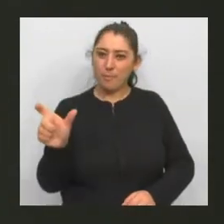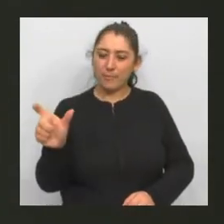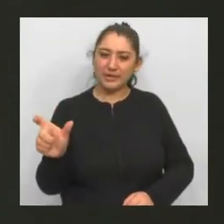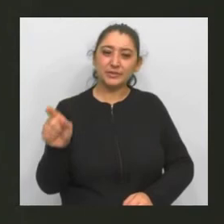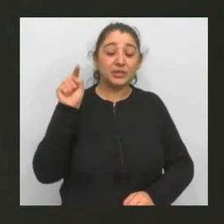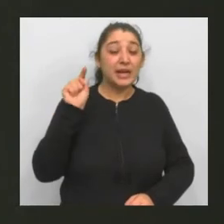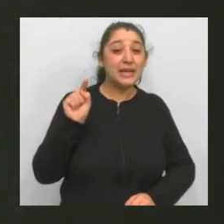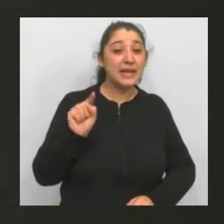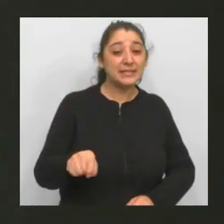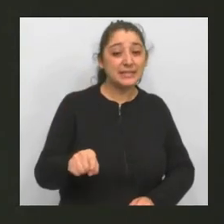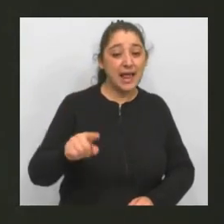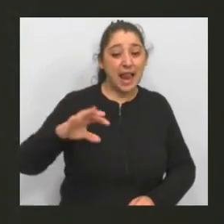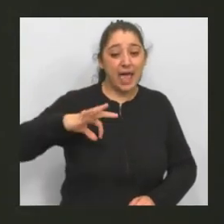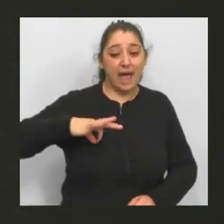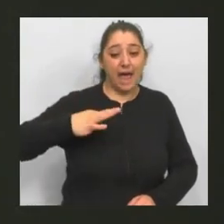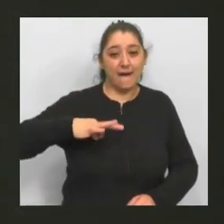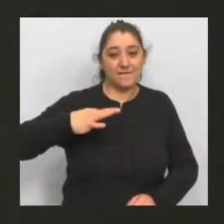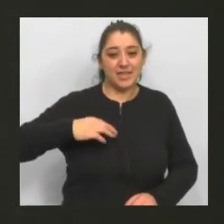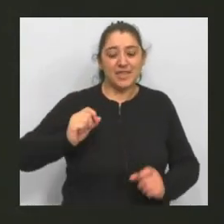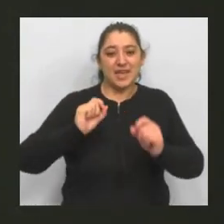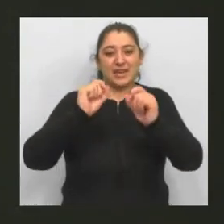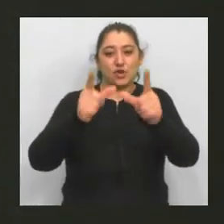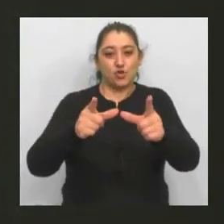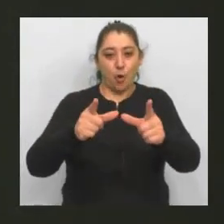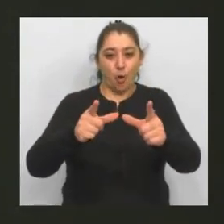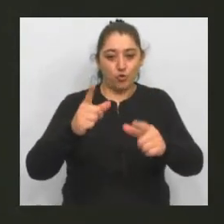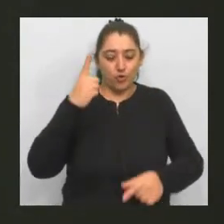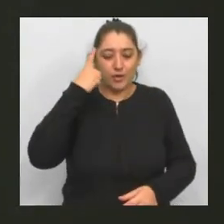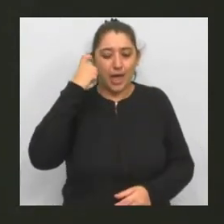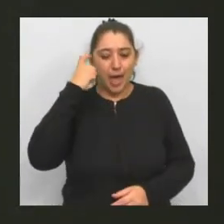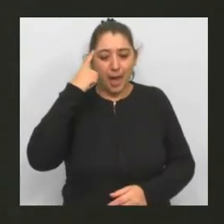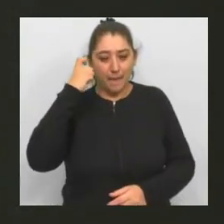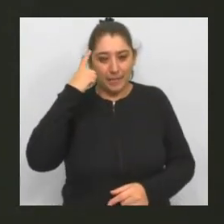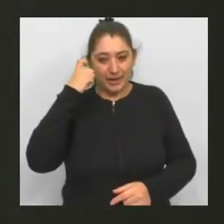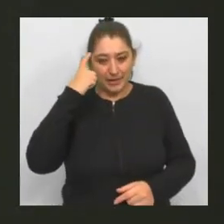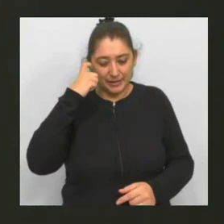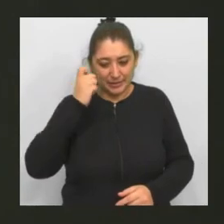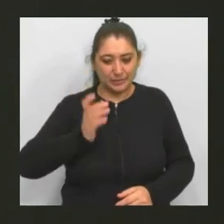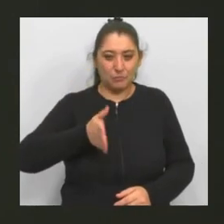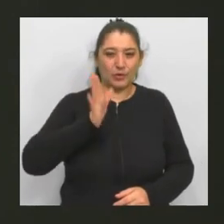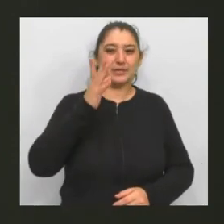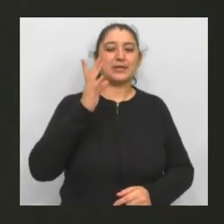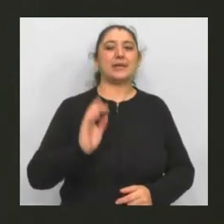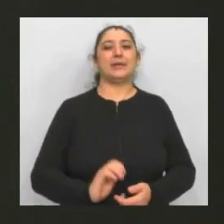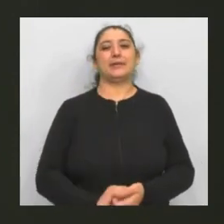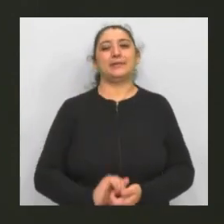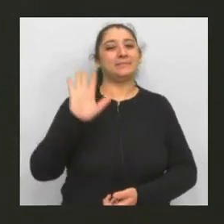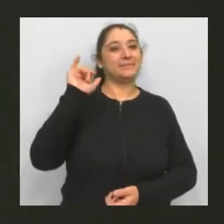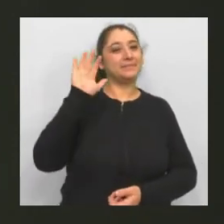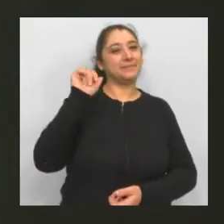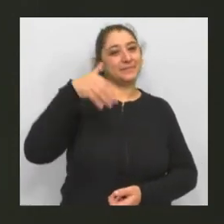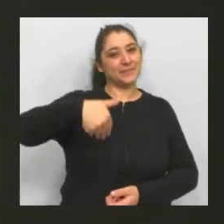humanos. Y allí habremos aprendido que la vida nos ha dado la oportunidad de seguir aprendiendo.